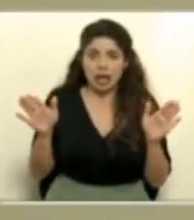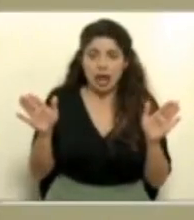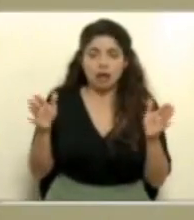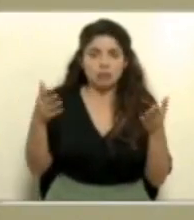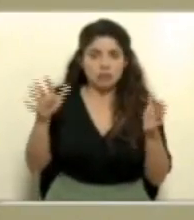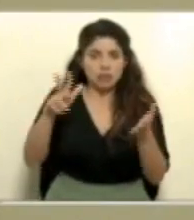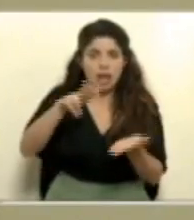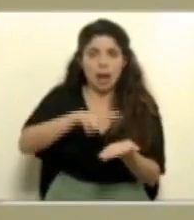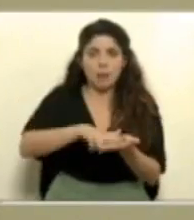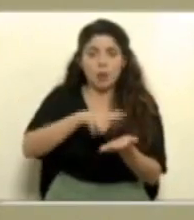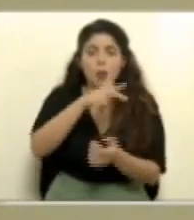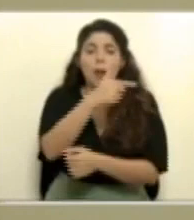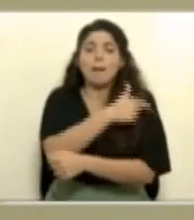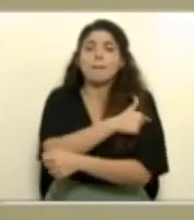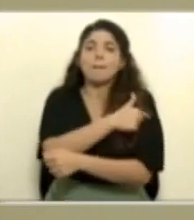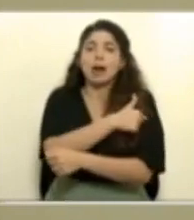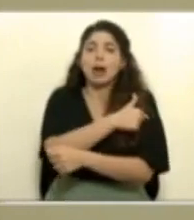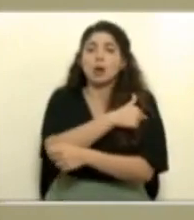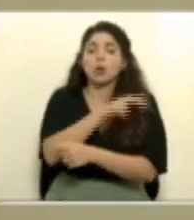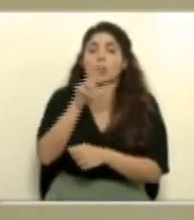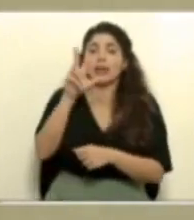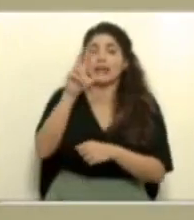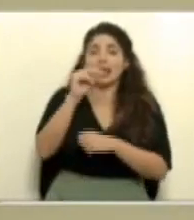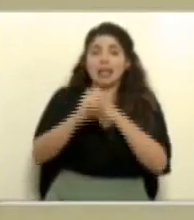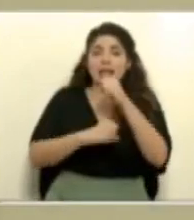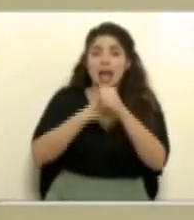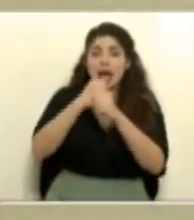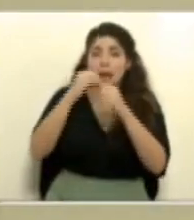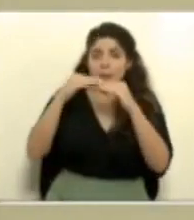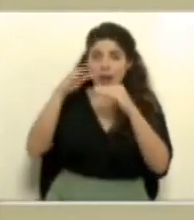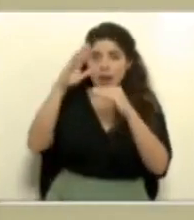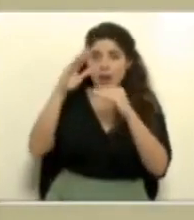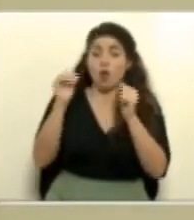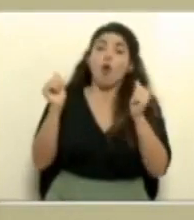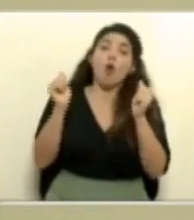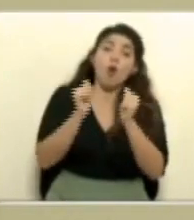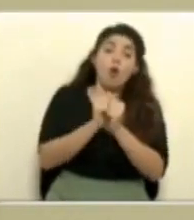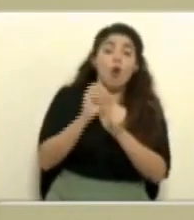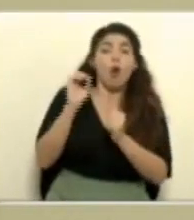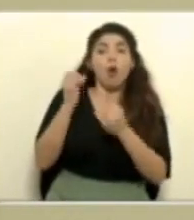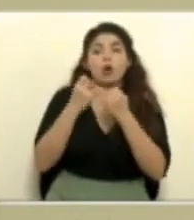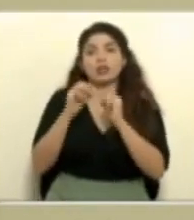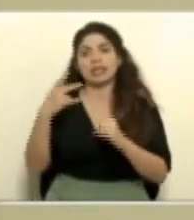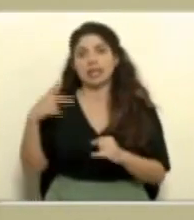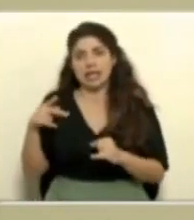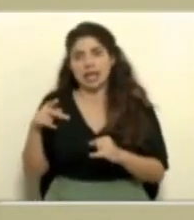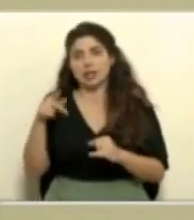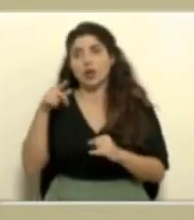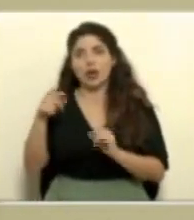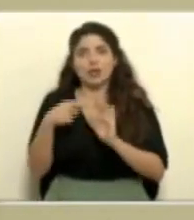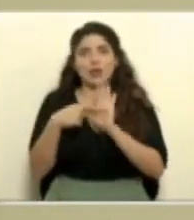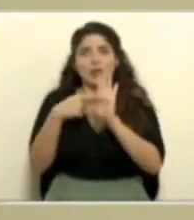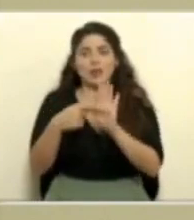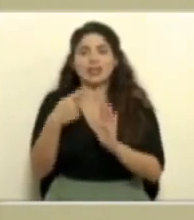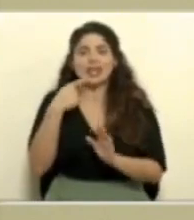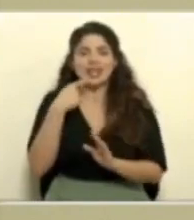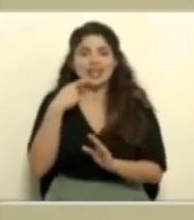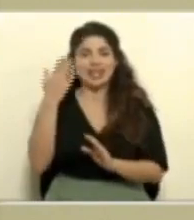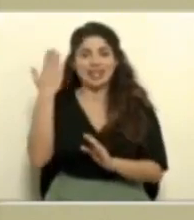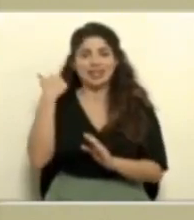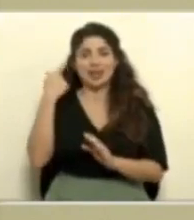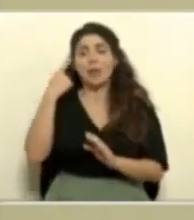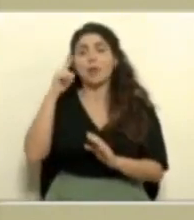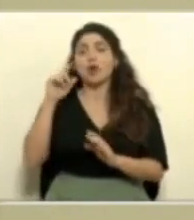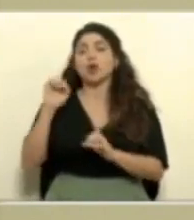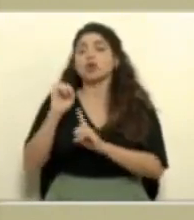aprobó la vacunación de los de 30 años o más como sin factores de riesgo y eso muestra también con lo que hablábamos de la dinámica del comportamiento